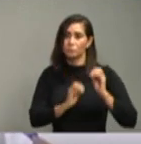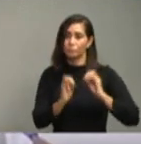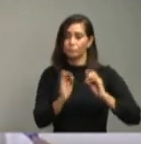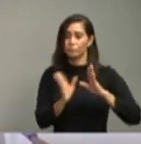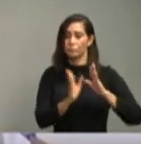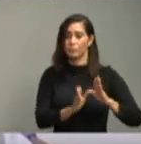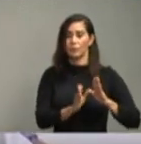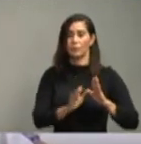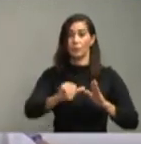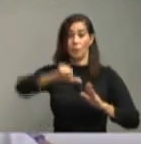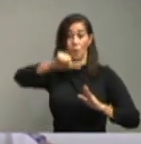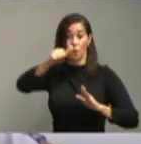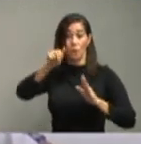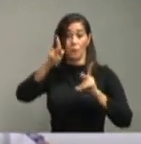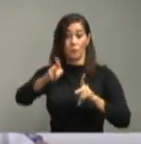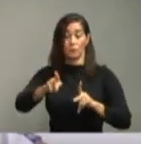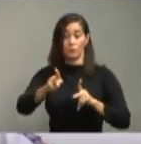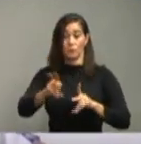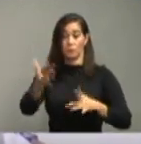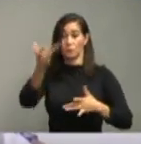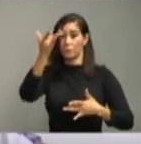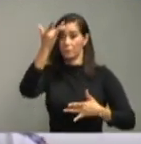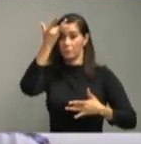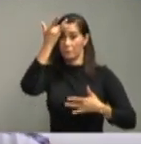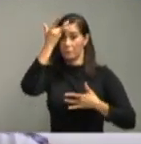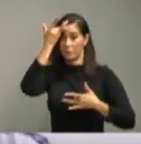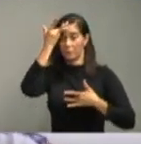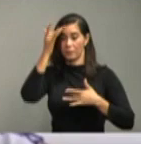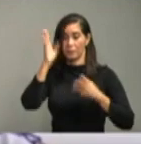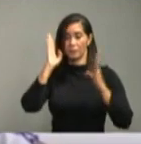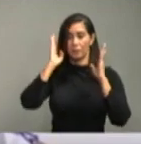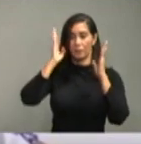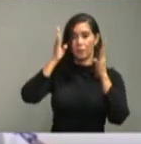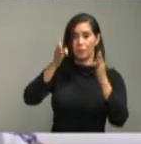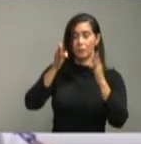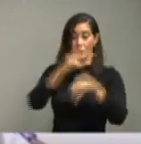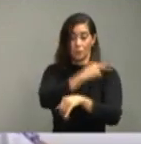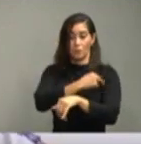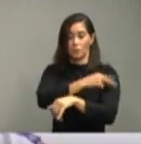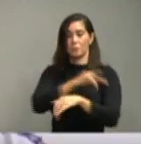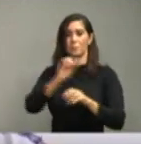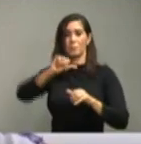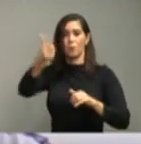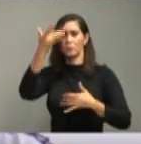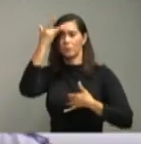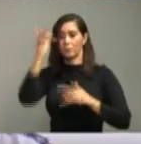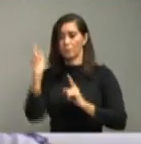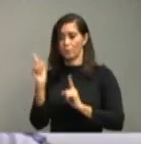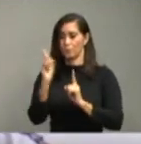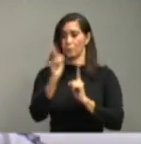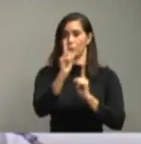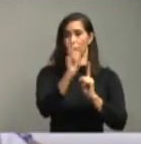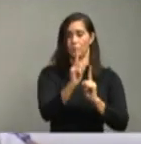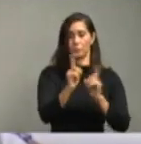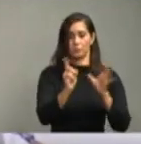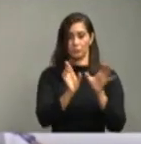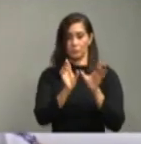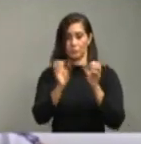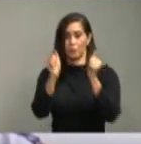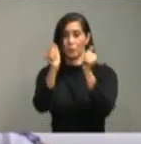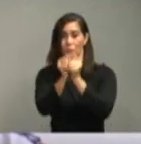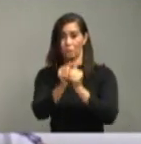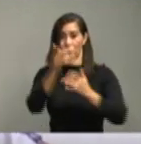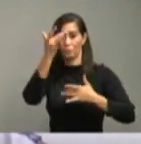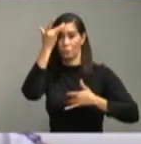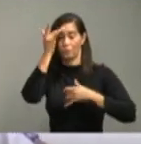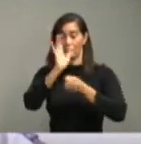ninguna otra persona que no esté vinculada al coronavirus sea atendido por las frecuentes quejas que hay de pacientes por otras enfermedades